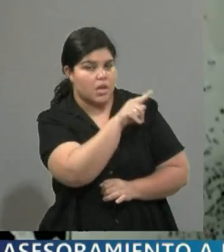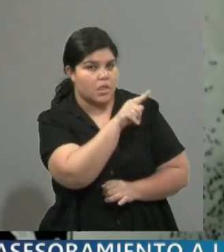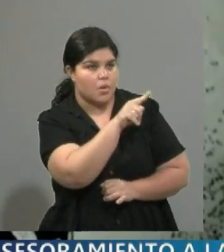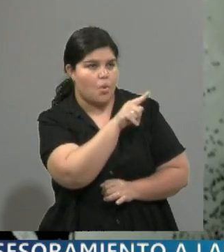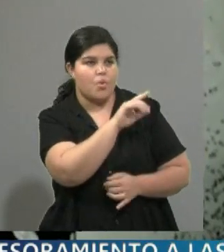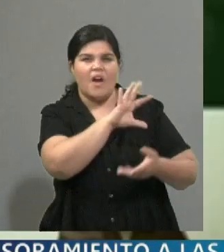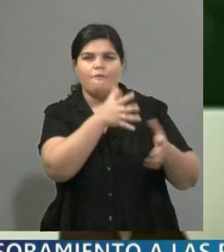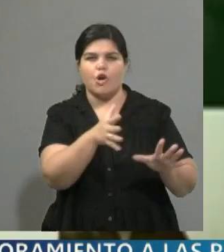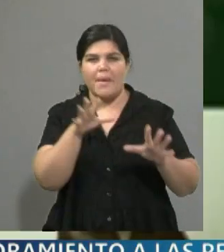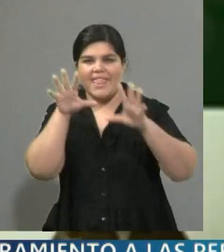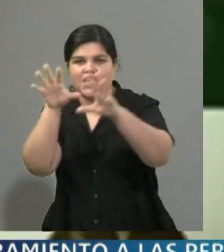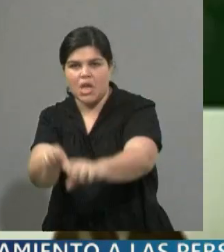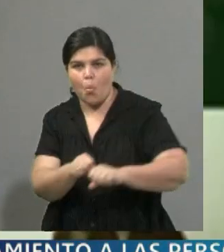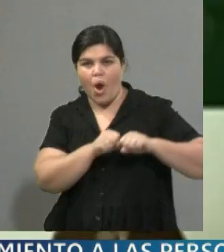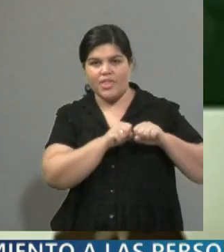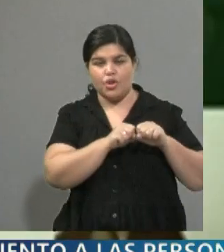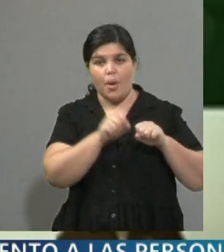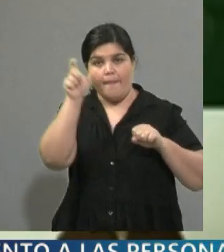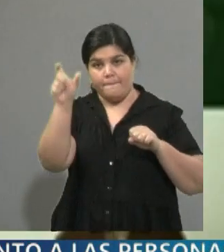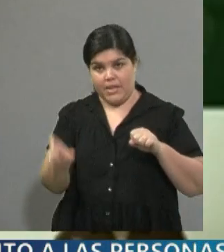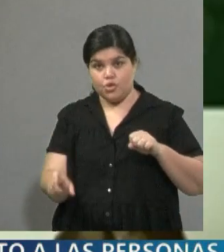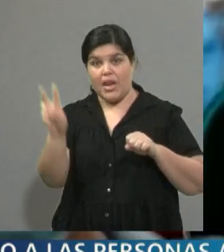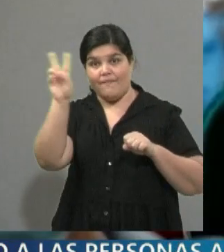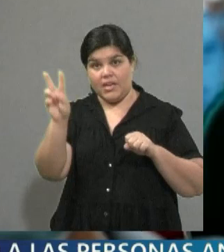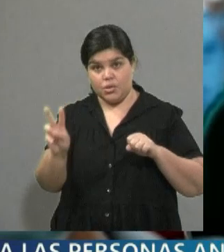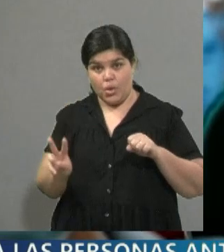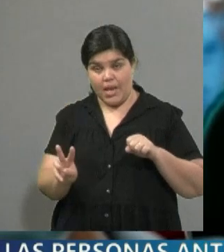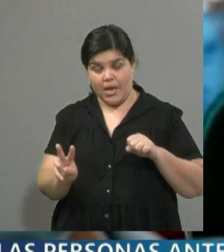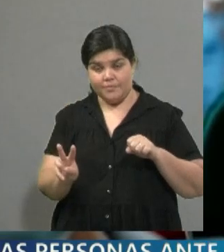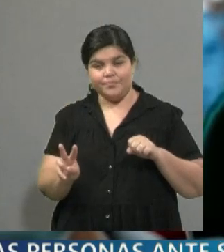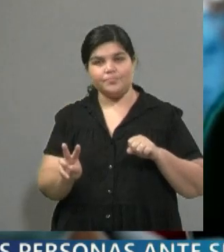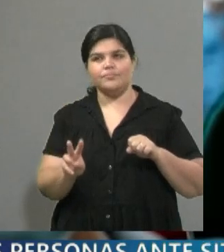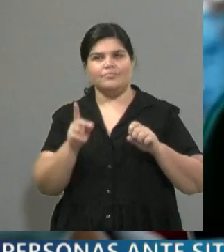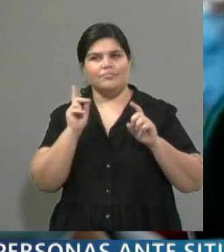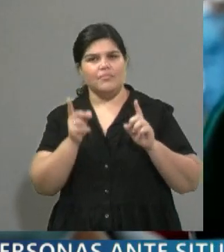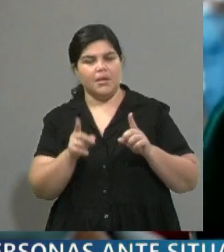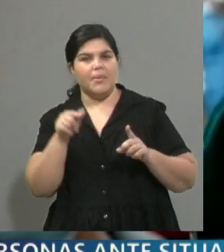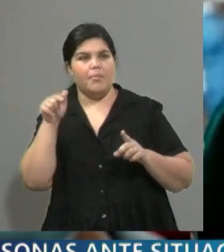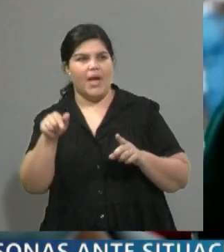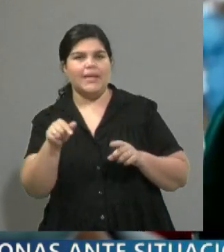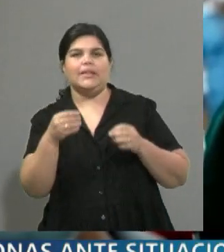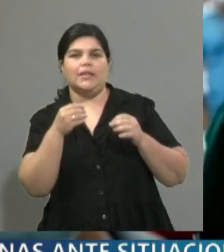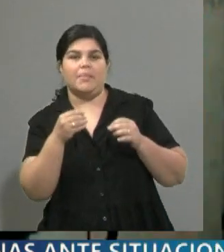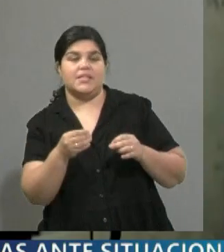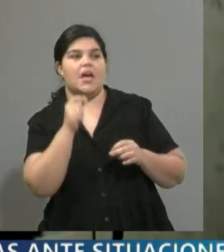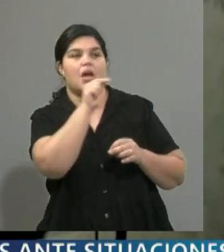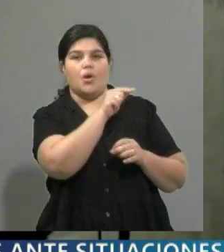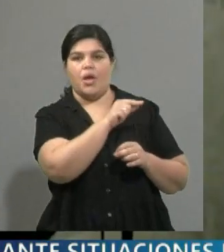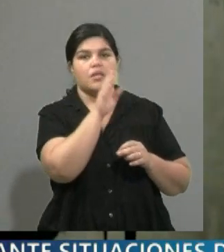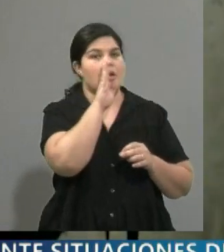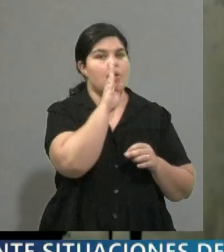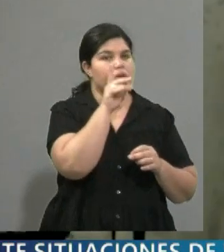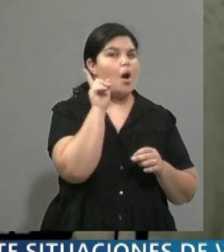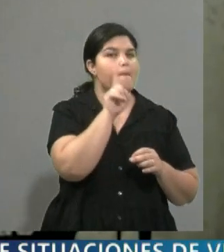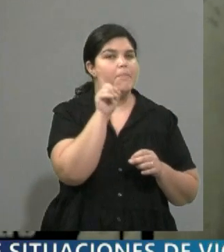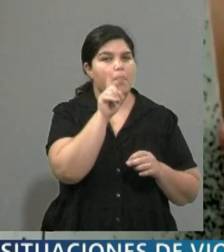secuestro de un ciudadano venezolano y un intento de tratar de frustrar a Estados Unidos las conversaciones que está llevando